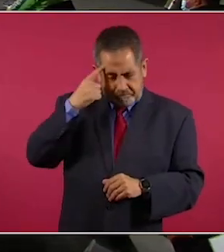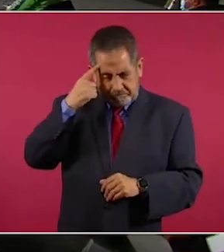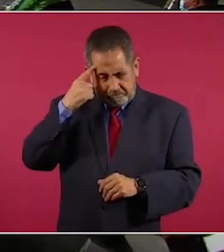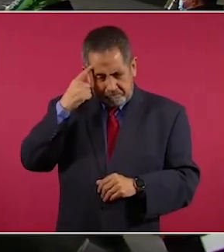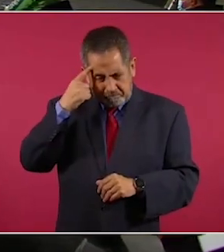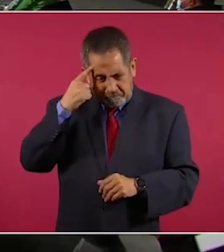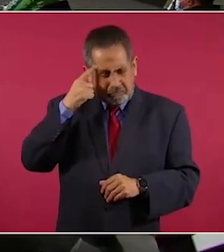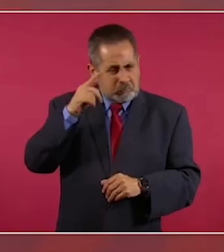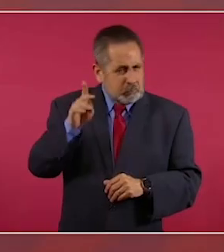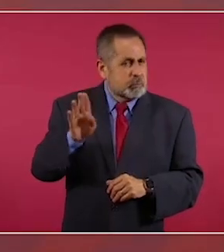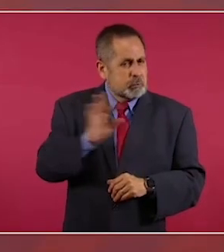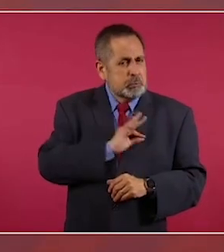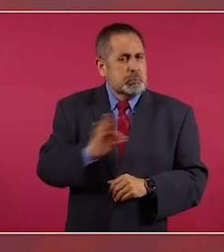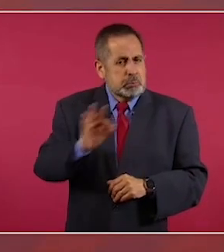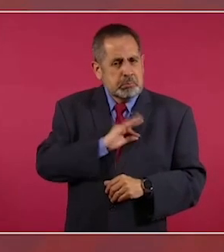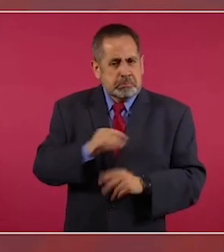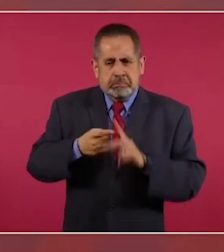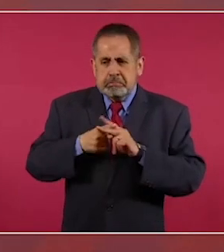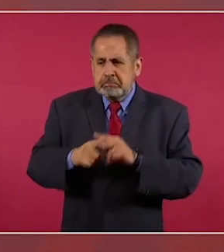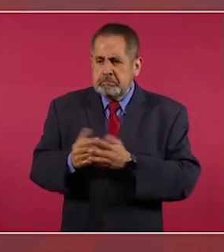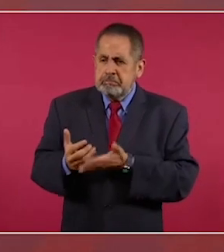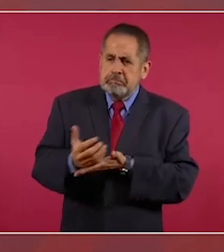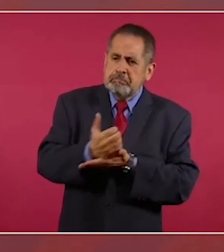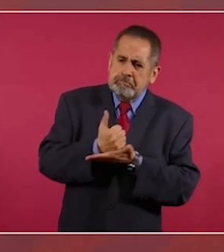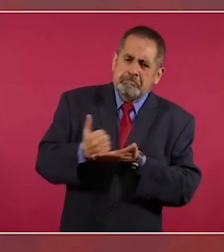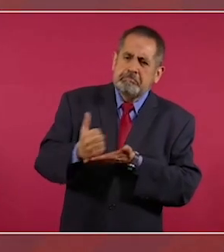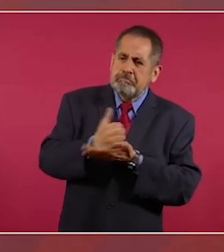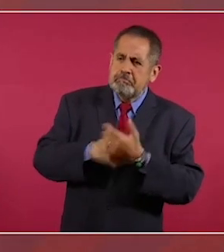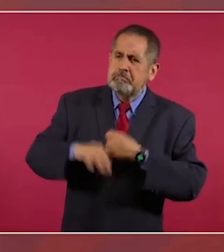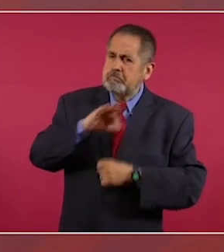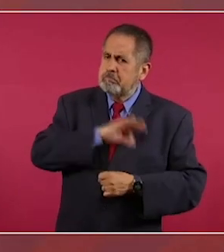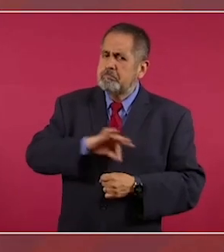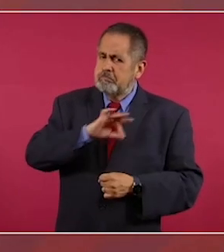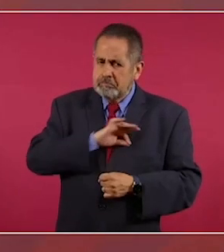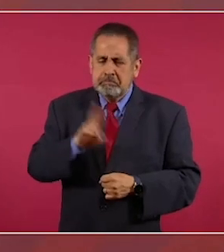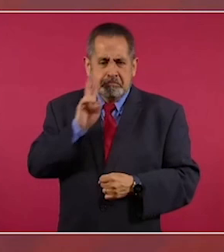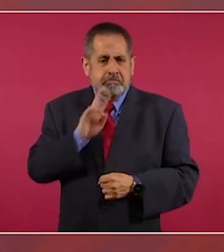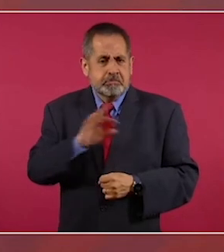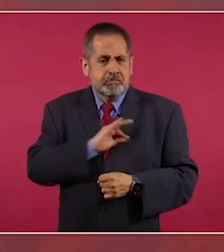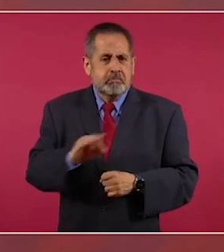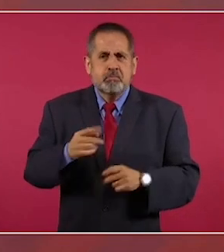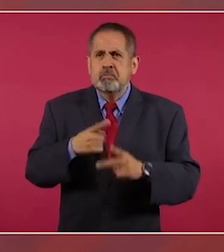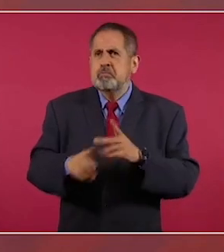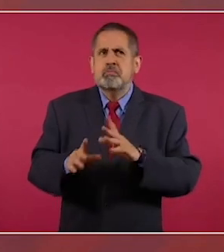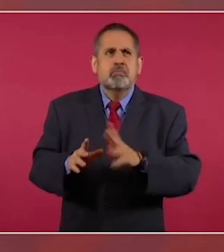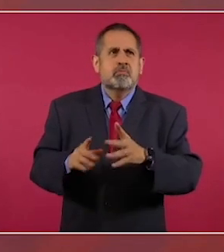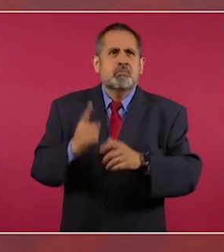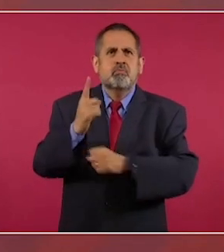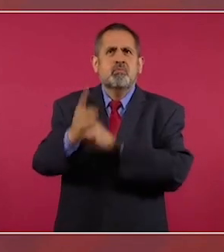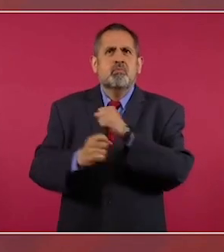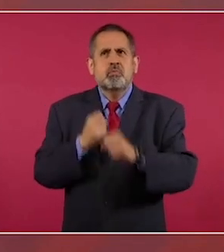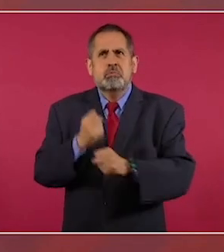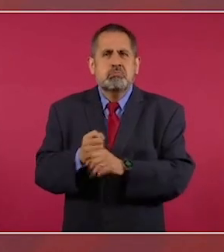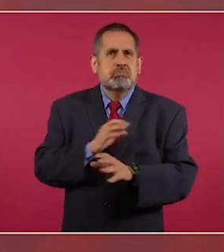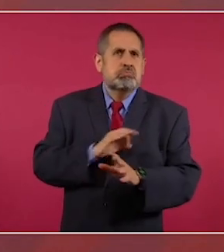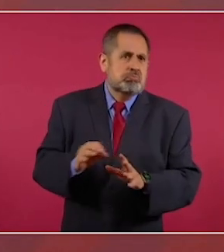de equilibrio o empieza a tener utilidades a un poco más a de un año.